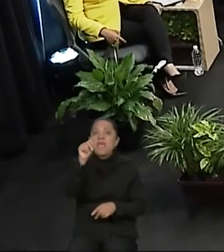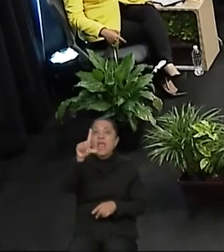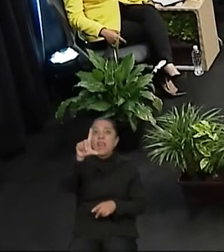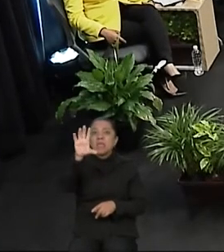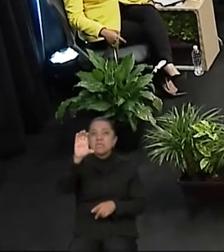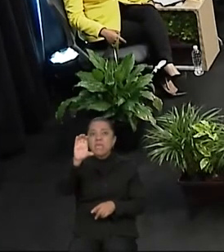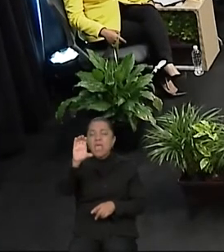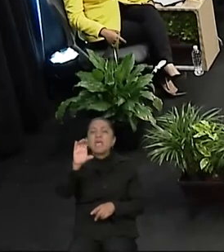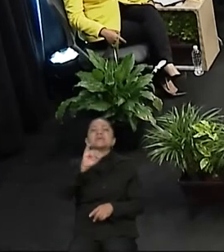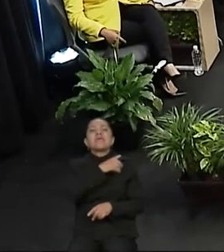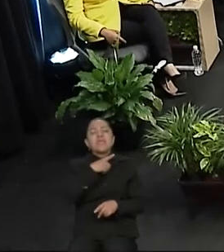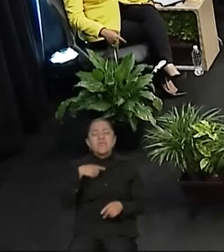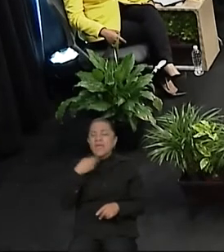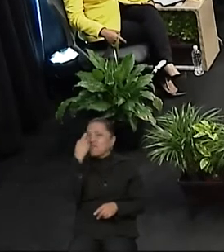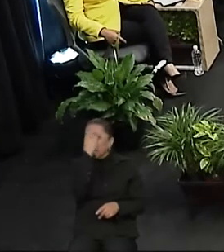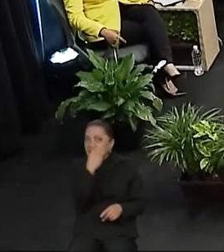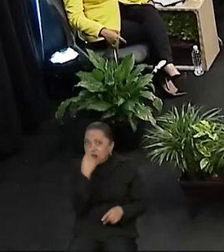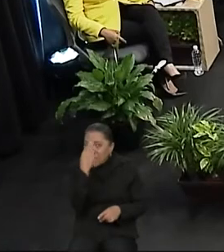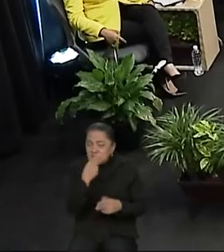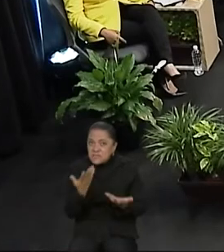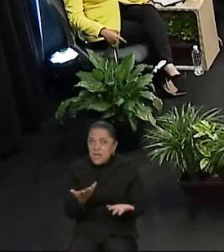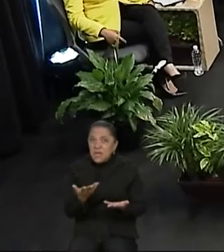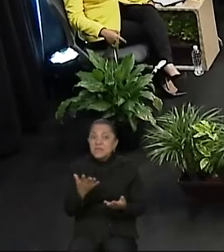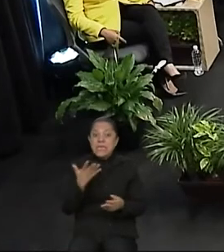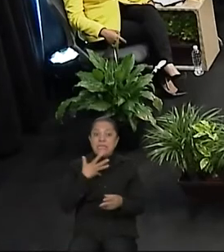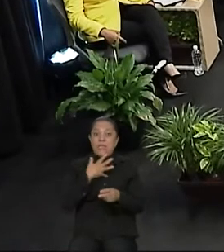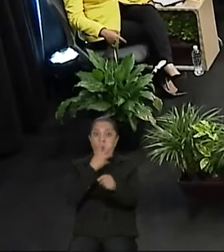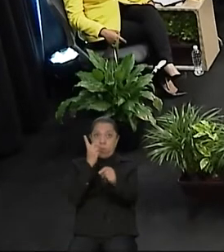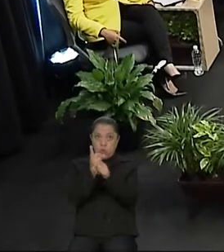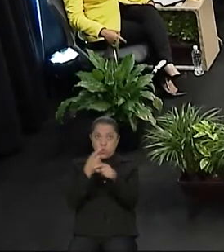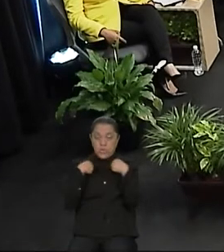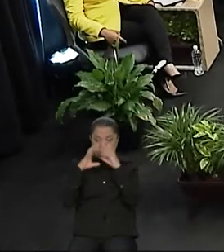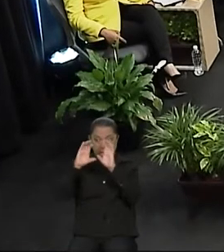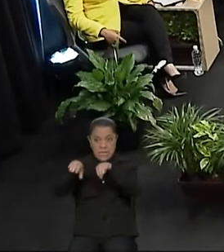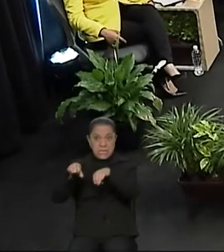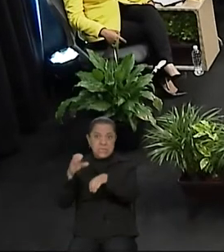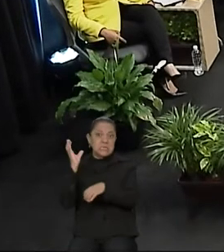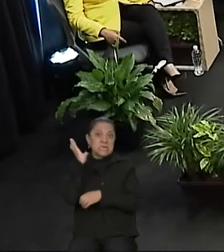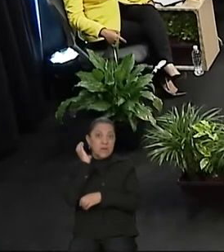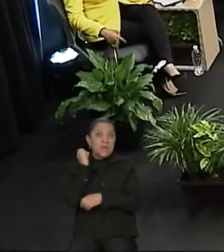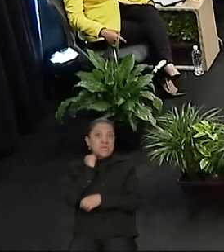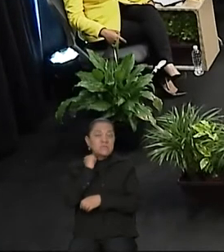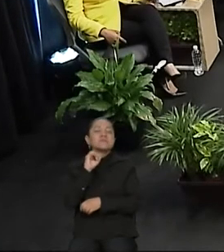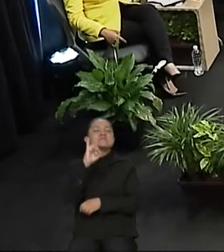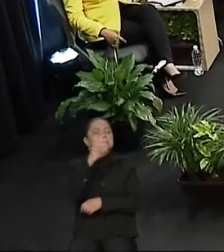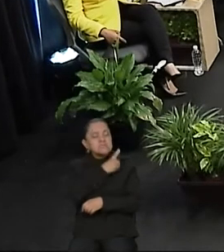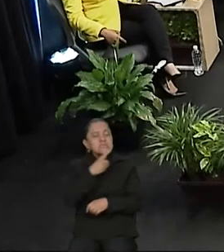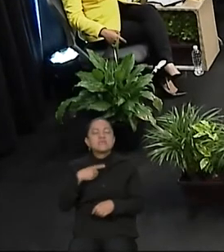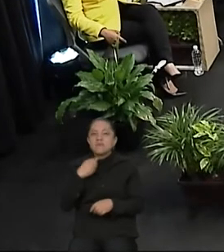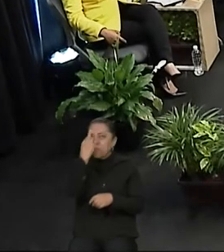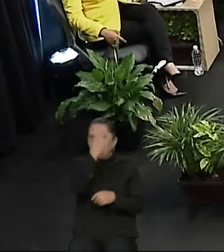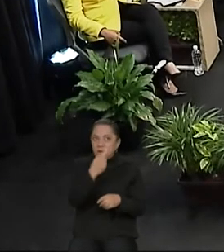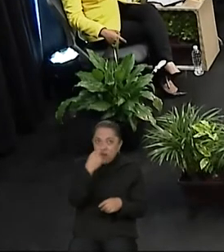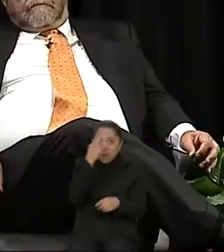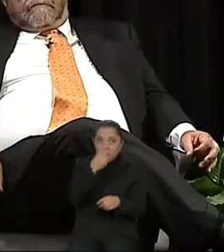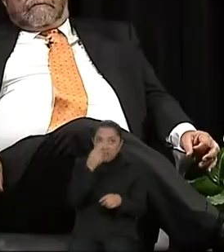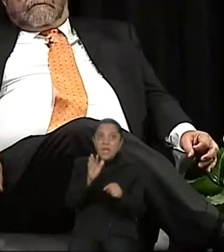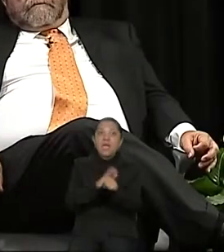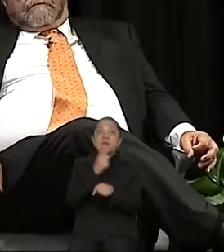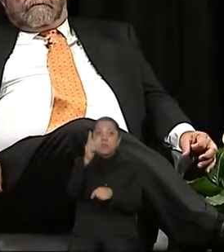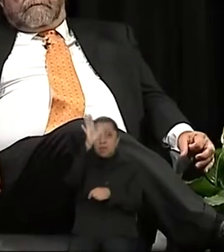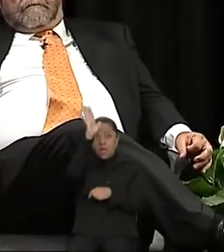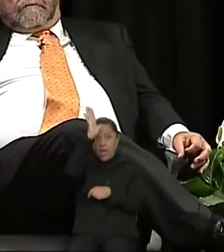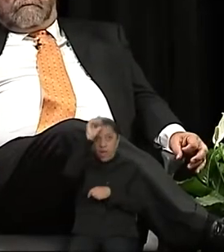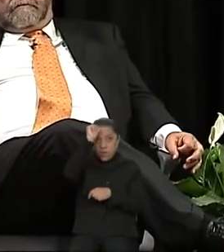Si tenemos la oportunidad de llegar al Senado de la República, sí tenemos que revisarlo, porque si nos acordamos, hacemos un poco de